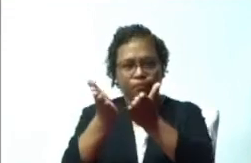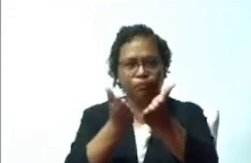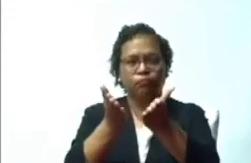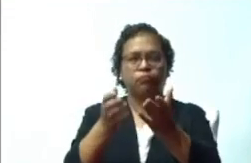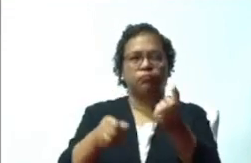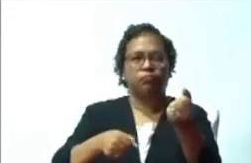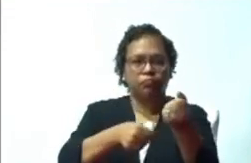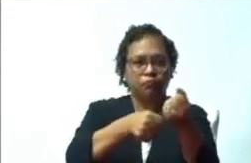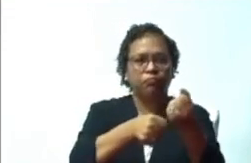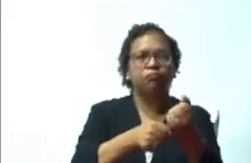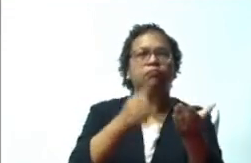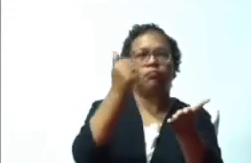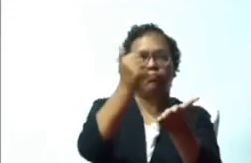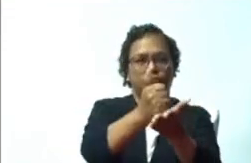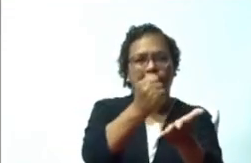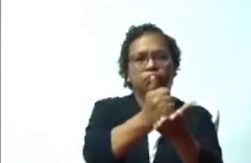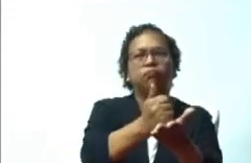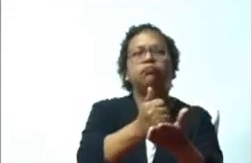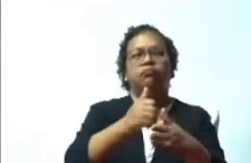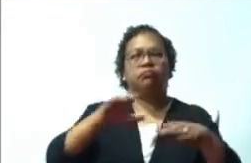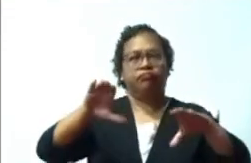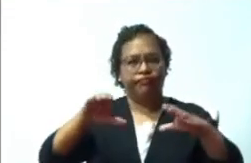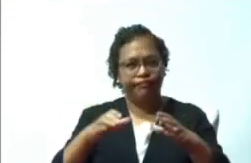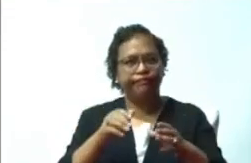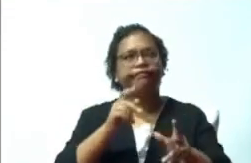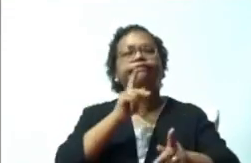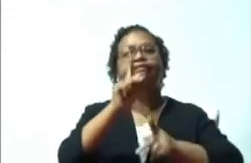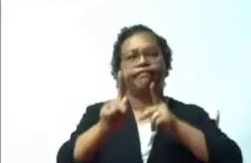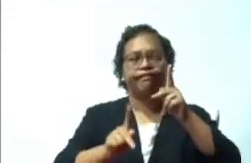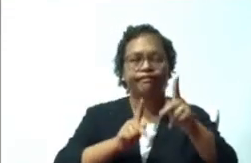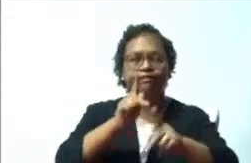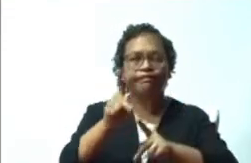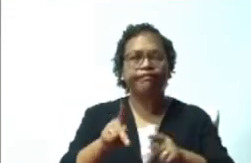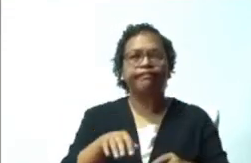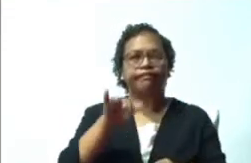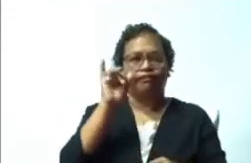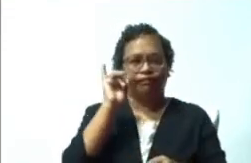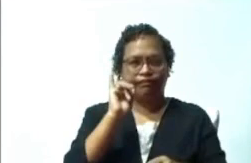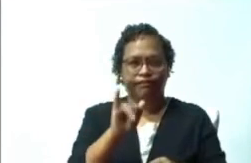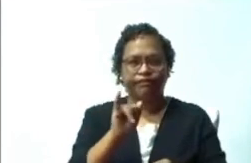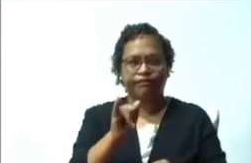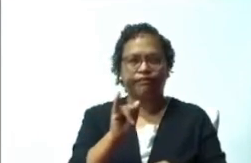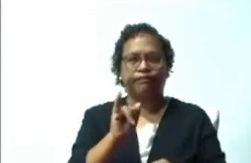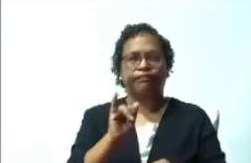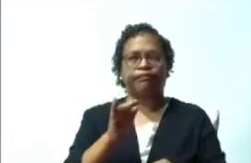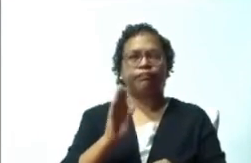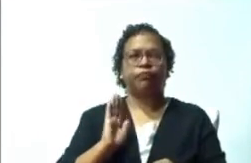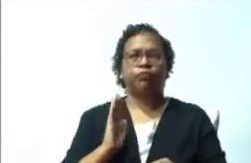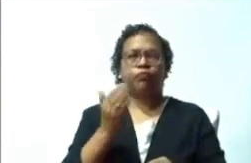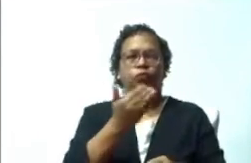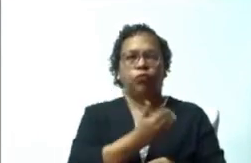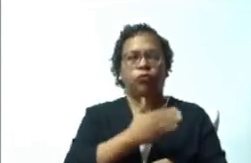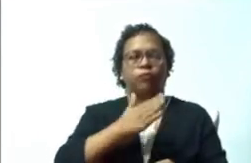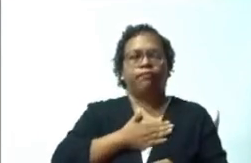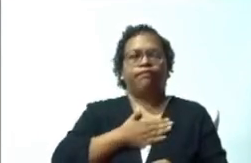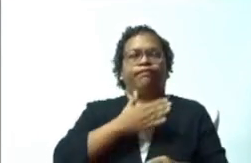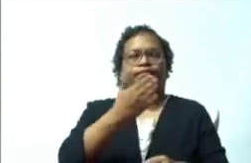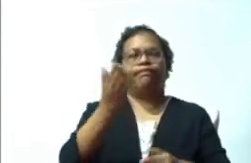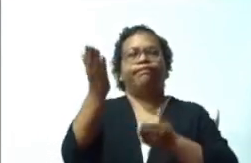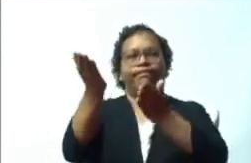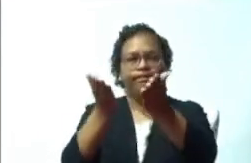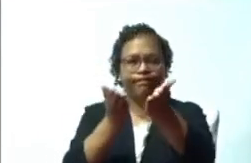es lo que hemos abrazado, el servicio a nuestra comunidad, el servicio al pueblo.